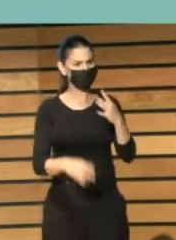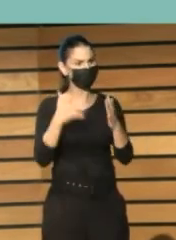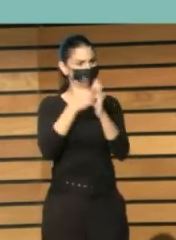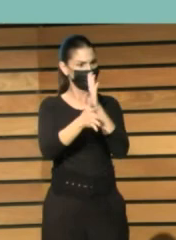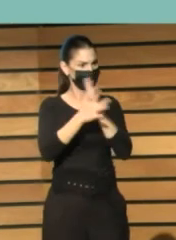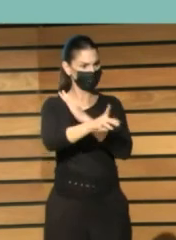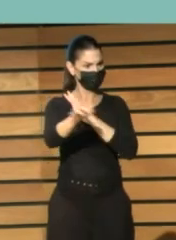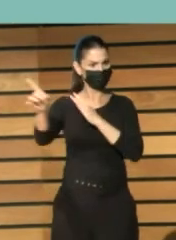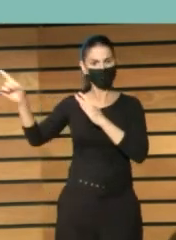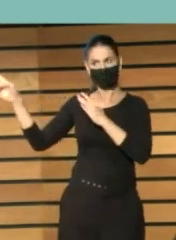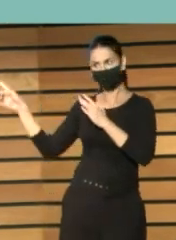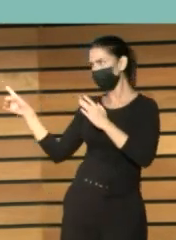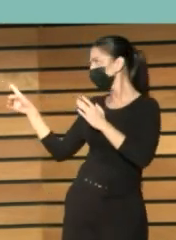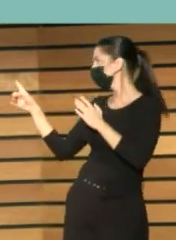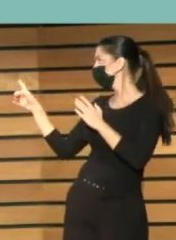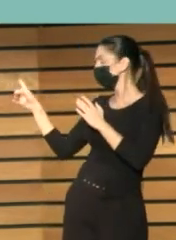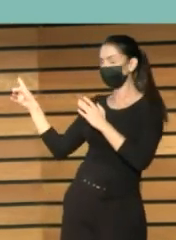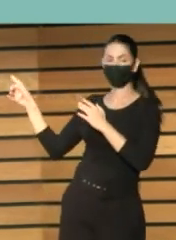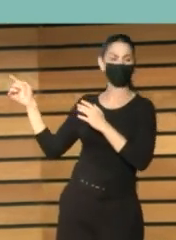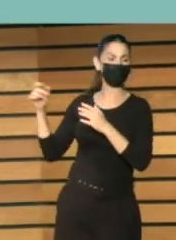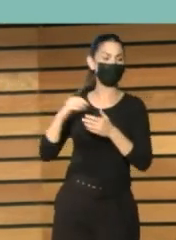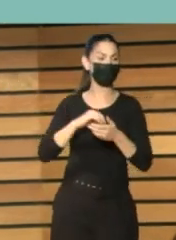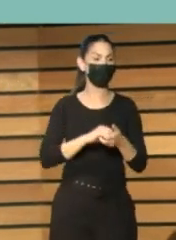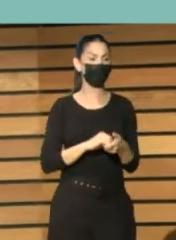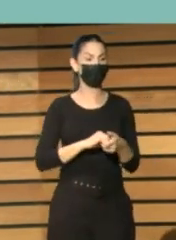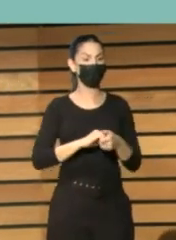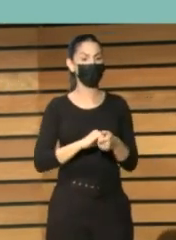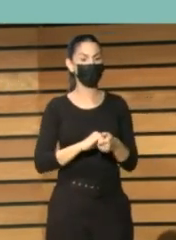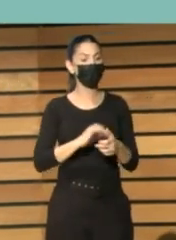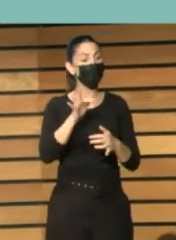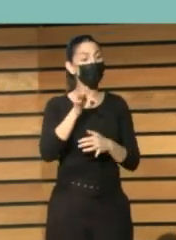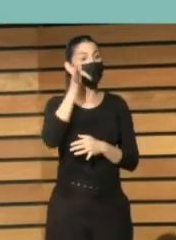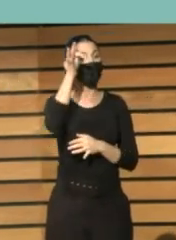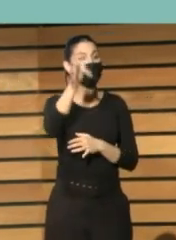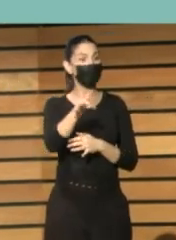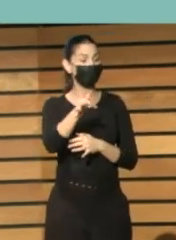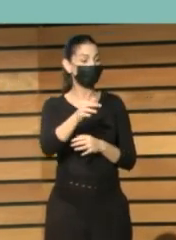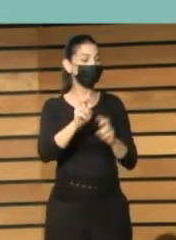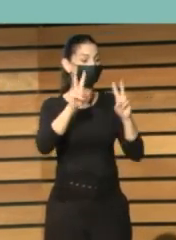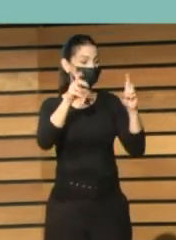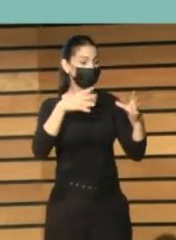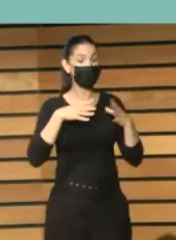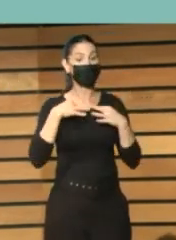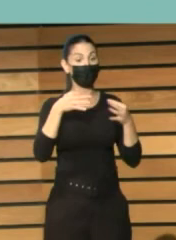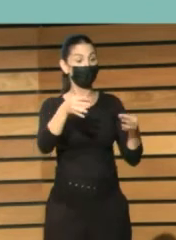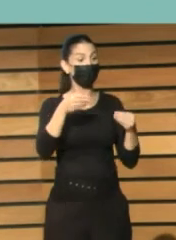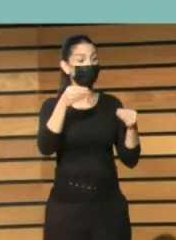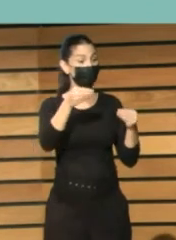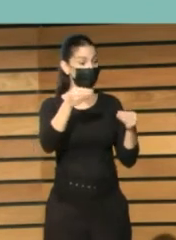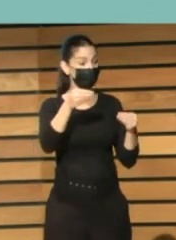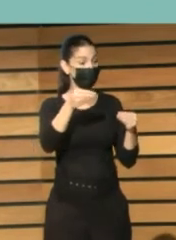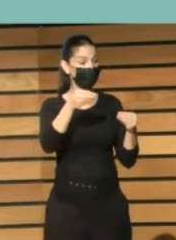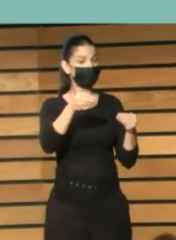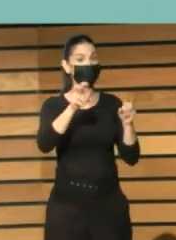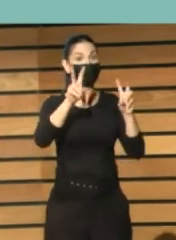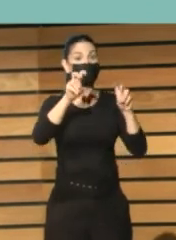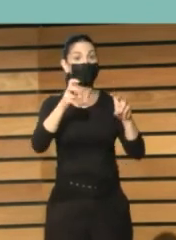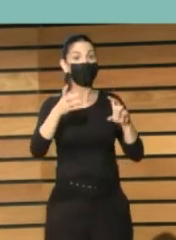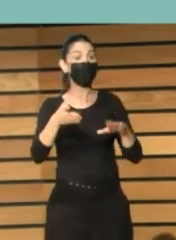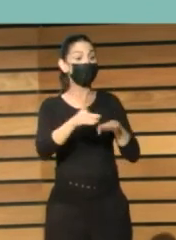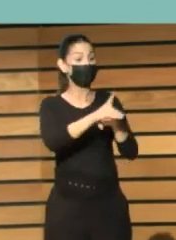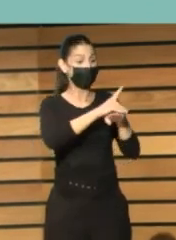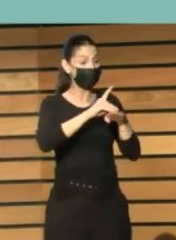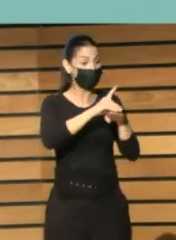la propiedad intelectual, la evaluación, etc. Además, este documento tenía muy en cuenta la digitalización y